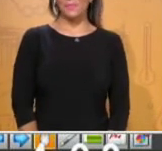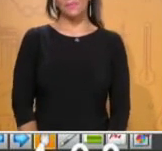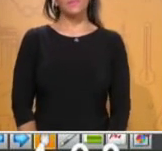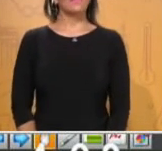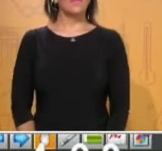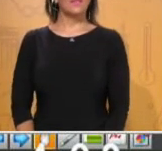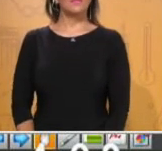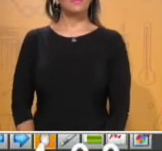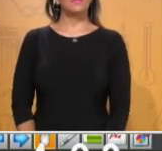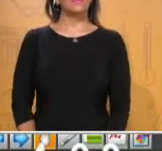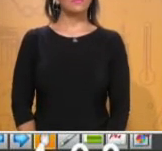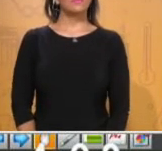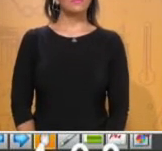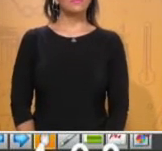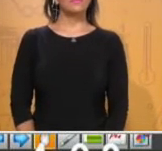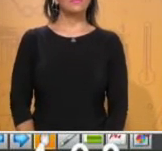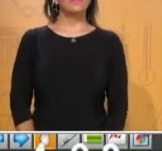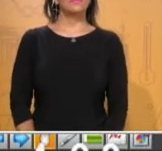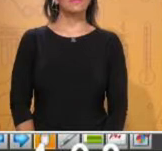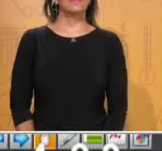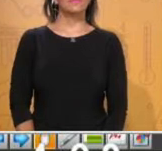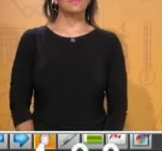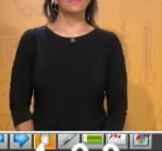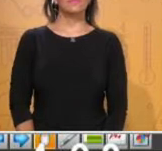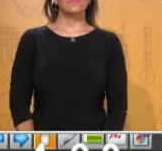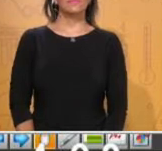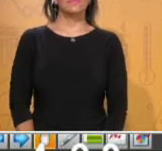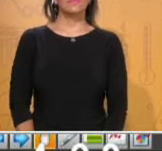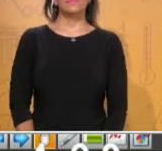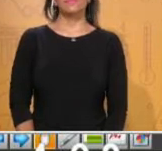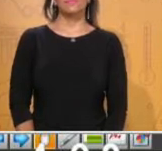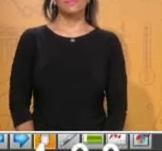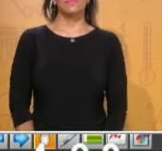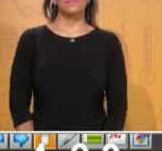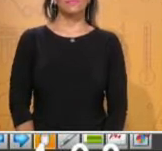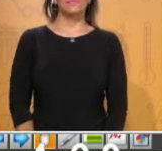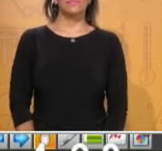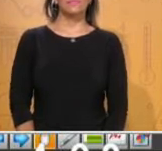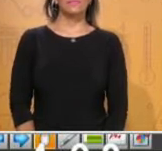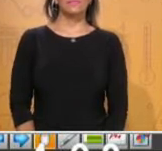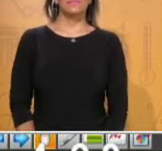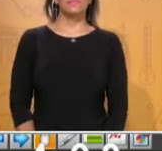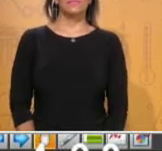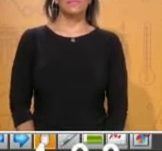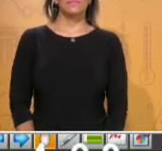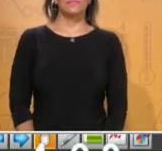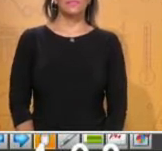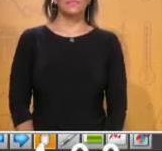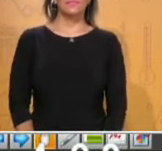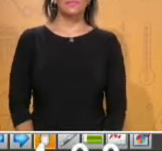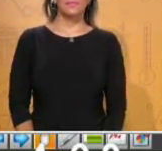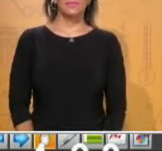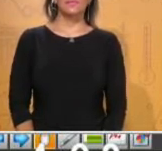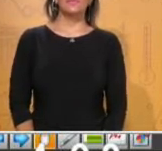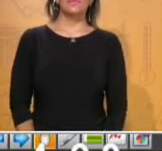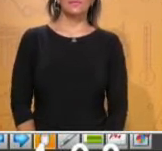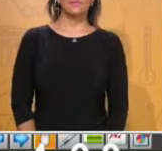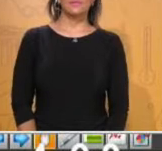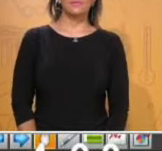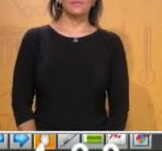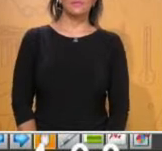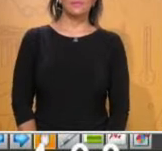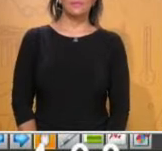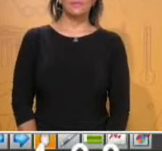Ok, to begin with the class, I'm going to remind you some of the preventive measures. First that all, please wash your hands properly